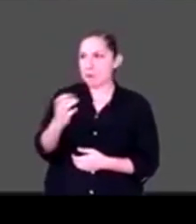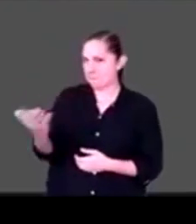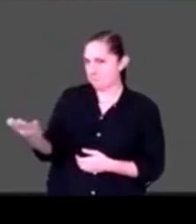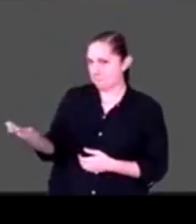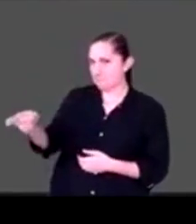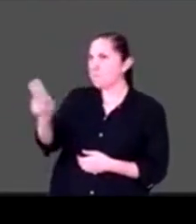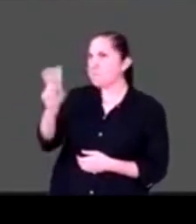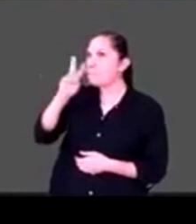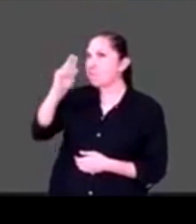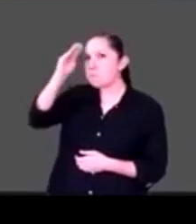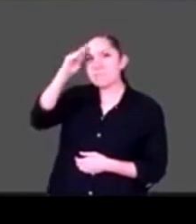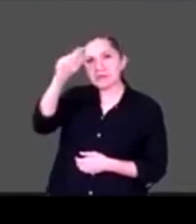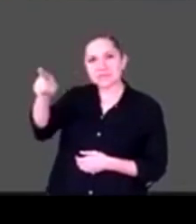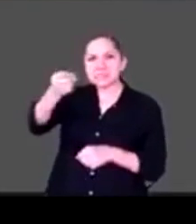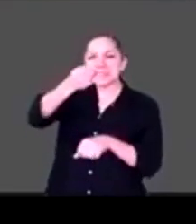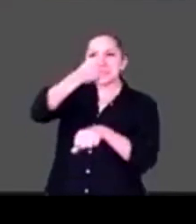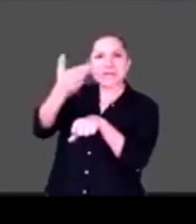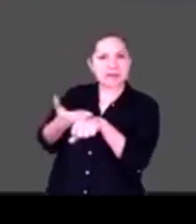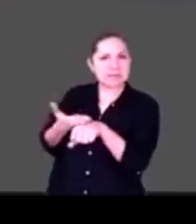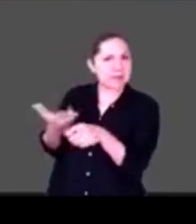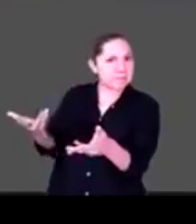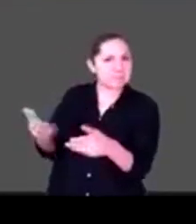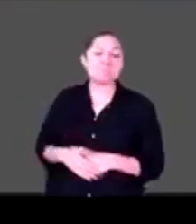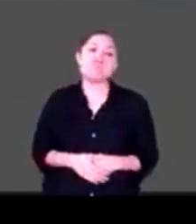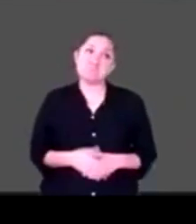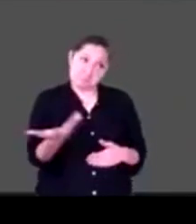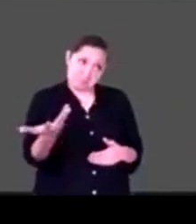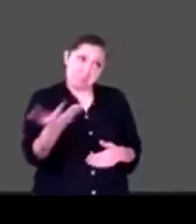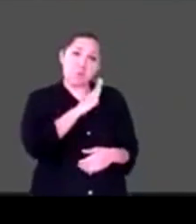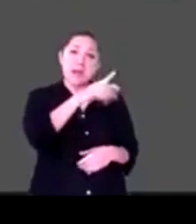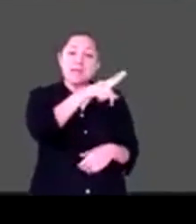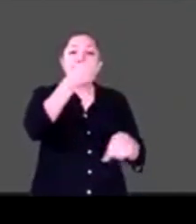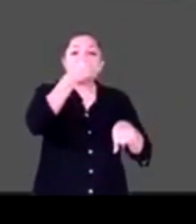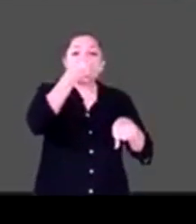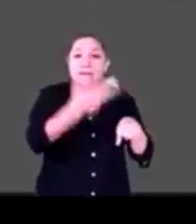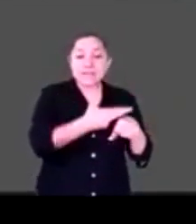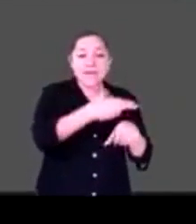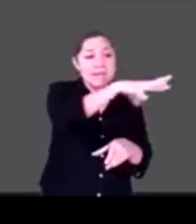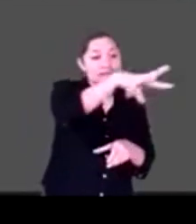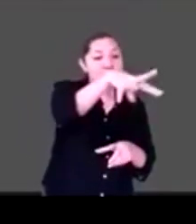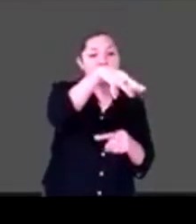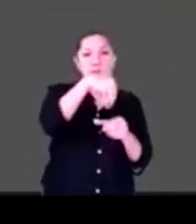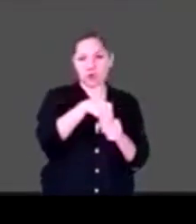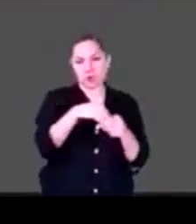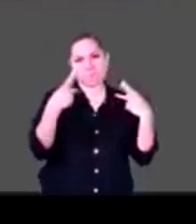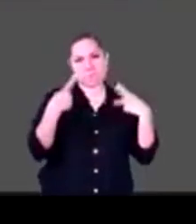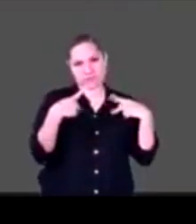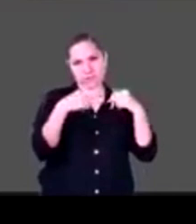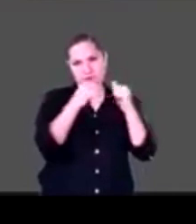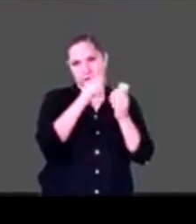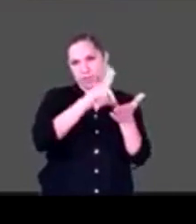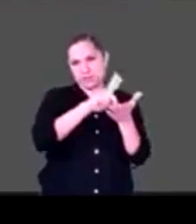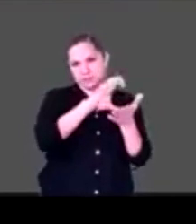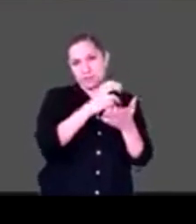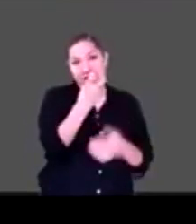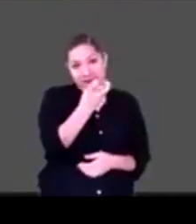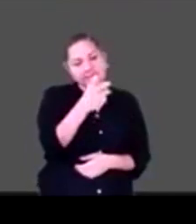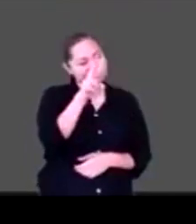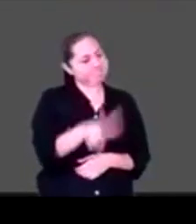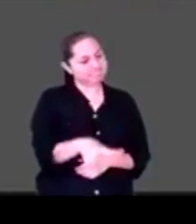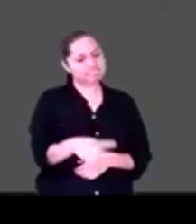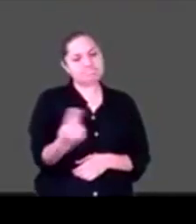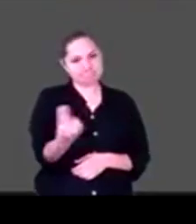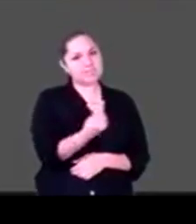secretaría para la inclusión de personas con discapacidad que hace falta, indudablemente, pero que tenga